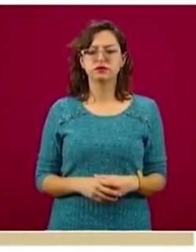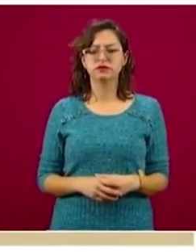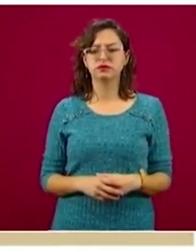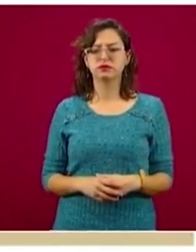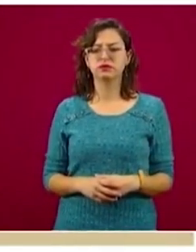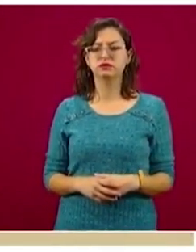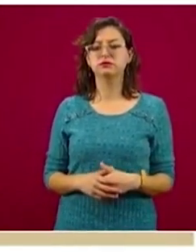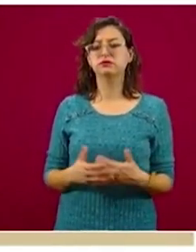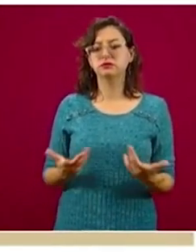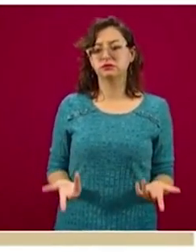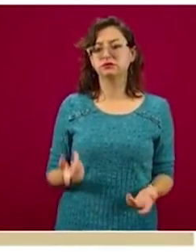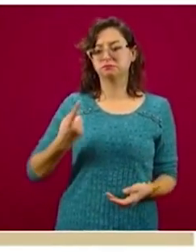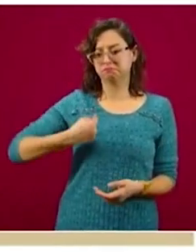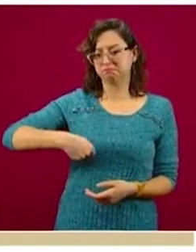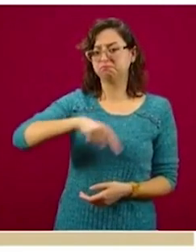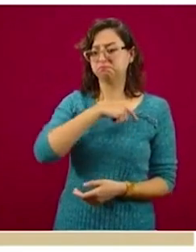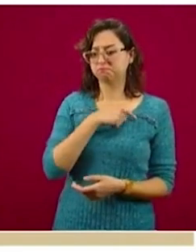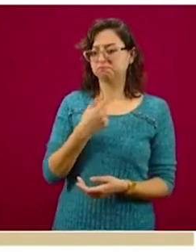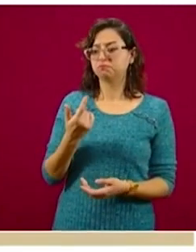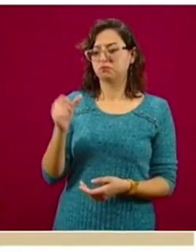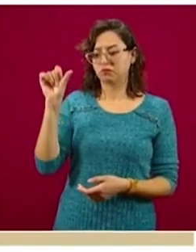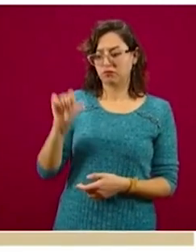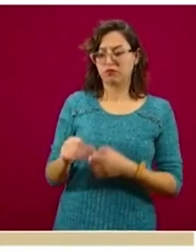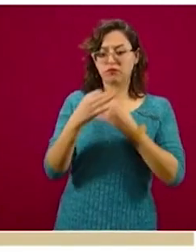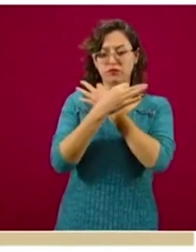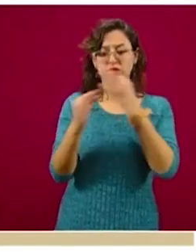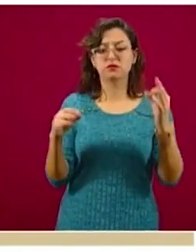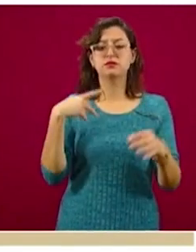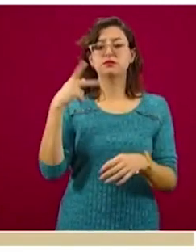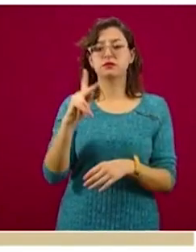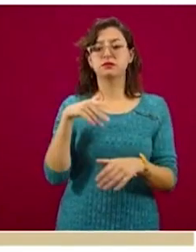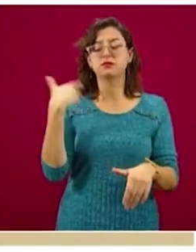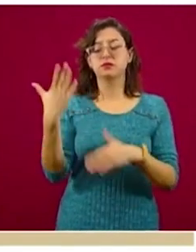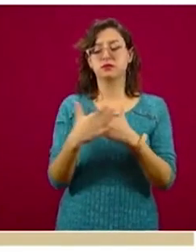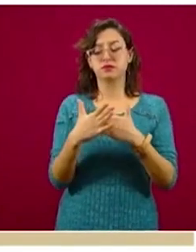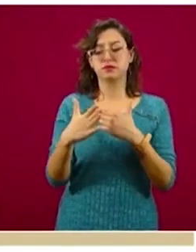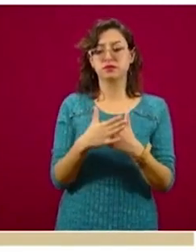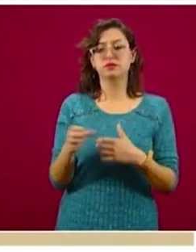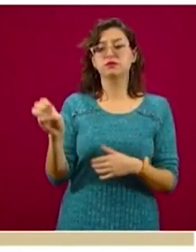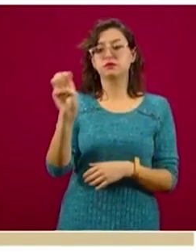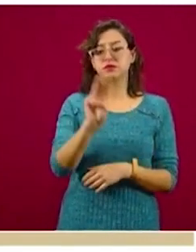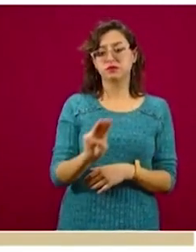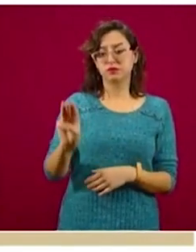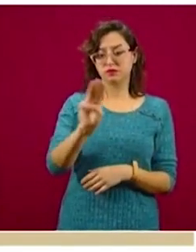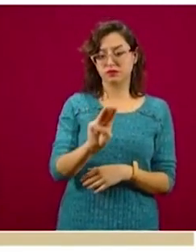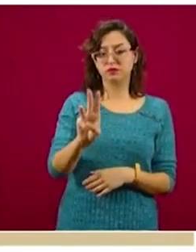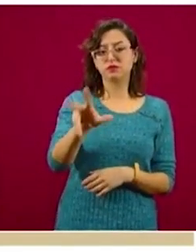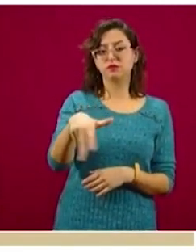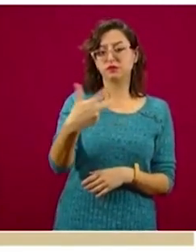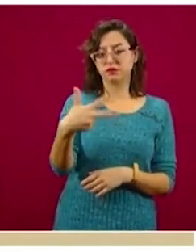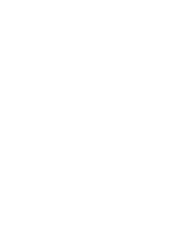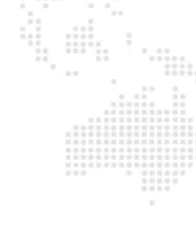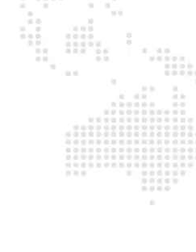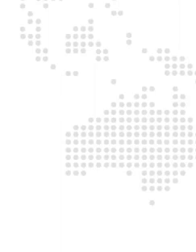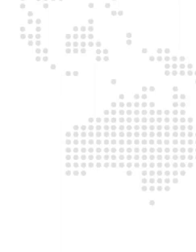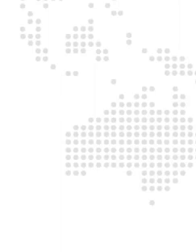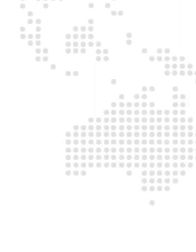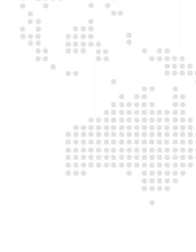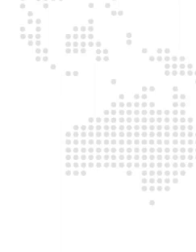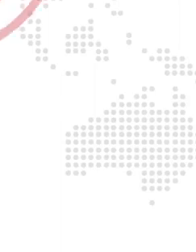el día de hoy, pero que el día miércoles 13 a las horas abrimos su registro.